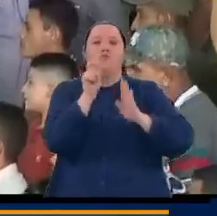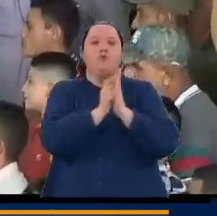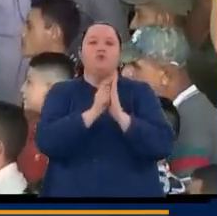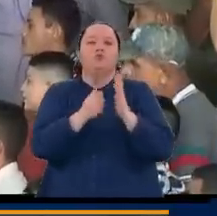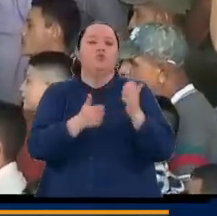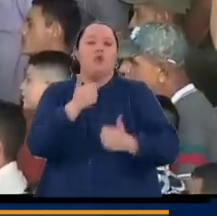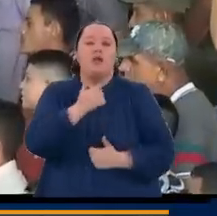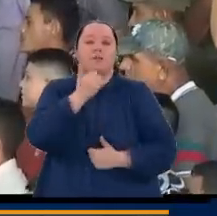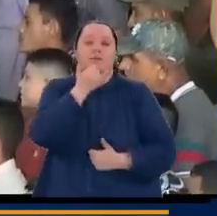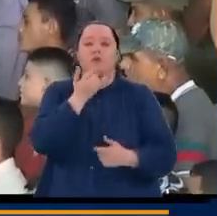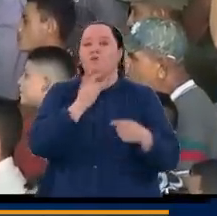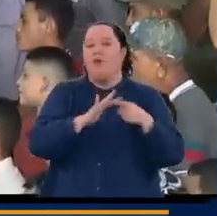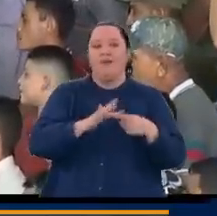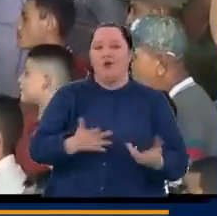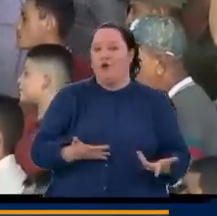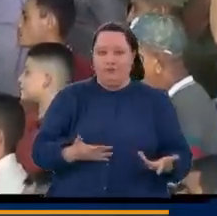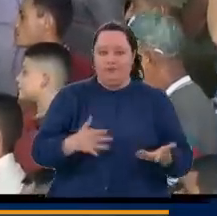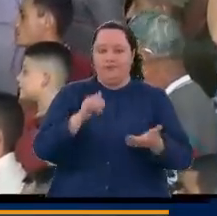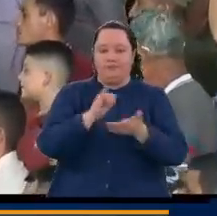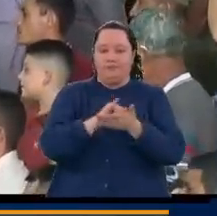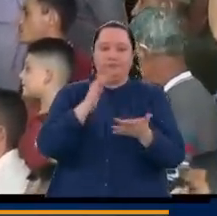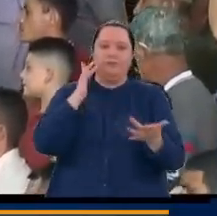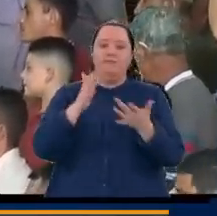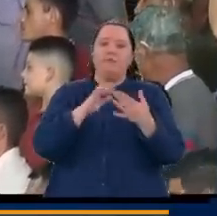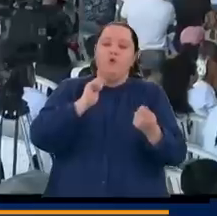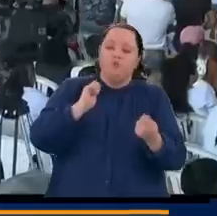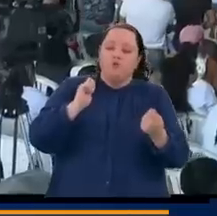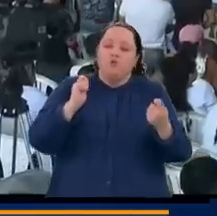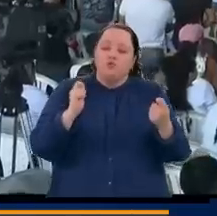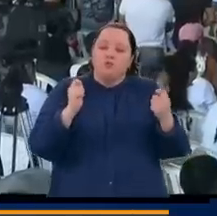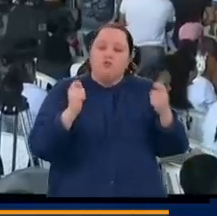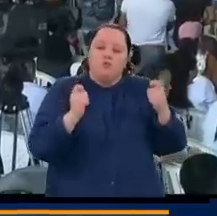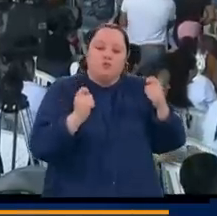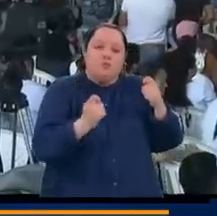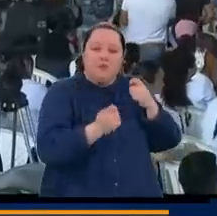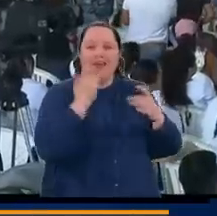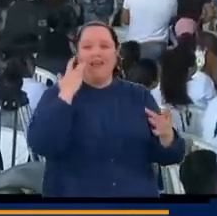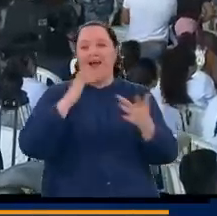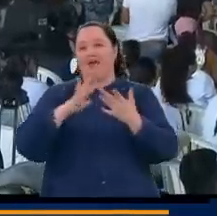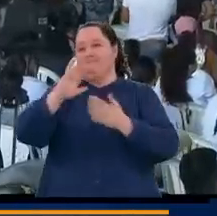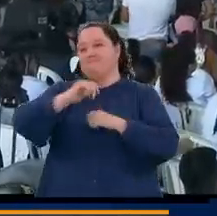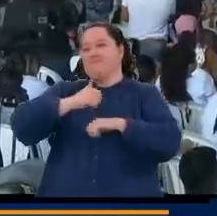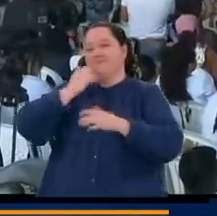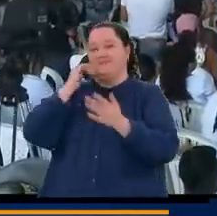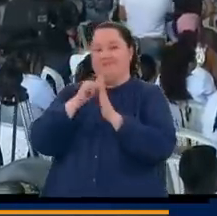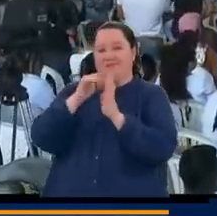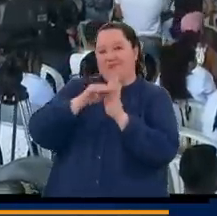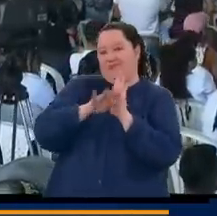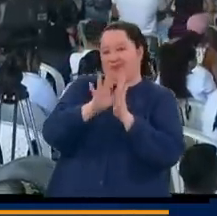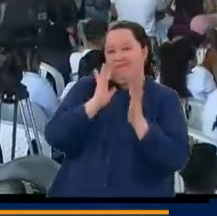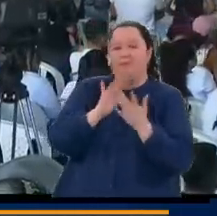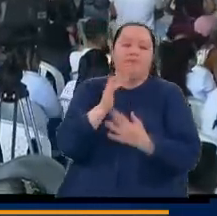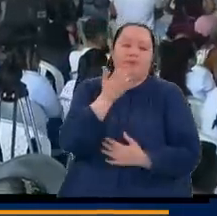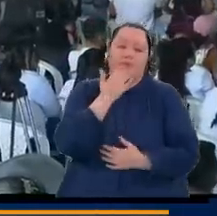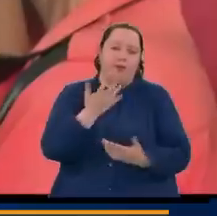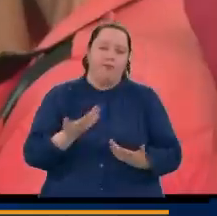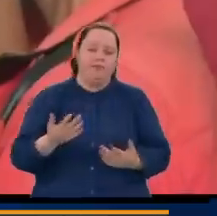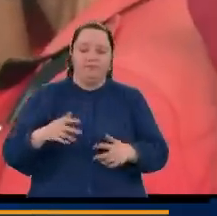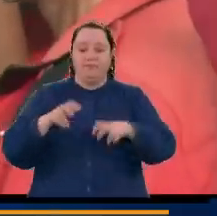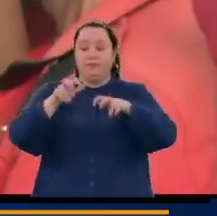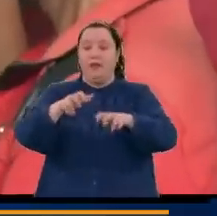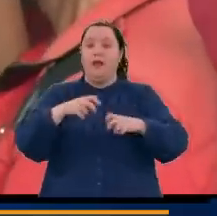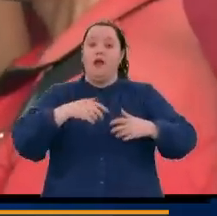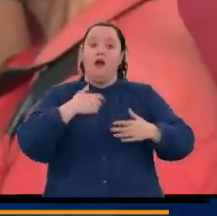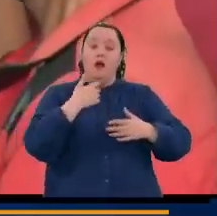no se aplicó. Esto técnicamente se llama el principio de gradualidad. Es decir, a medida que va entrando en el negocio